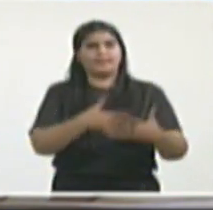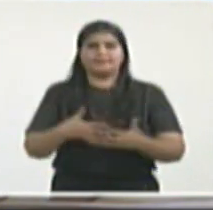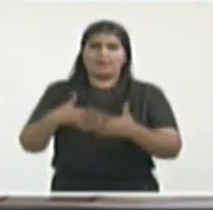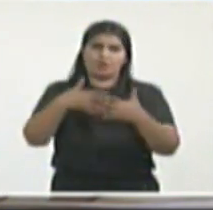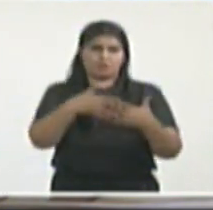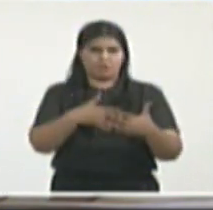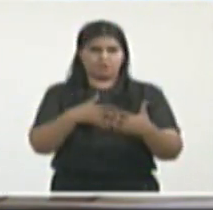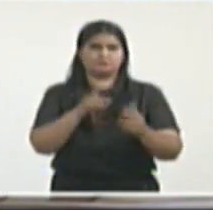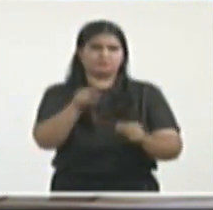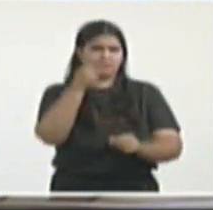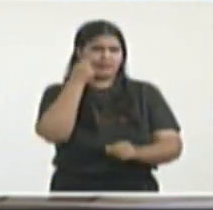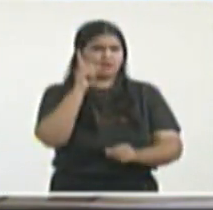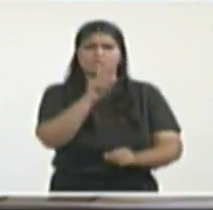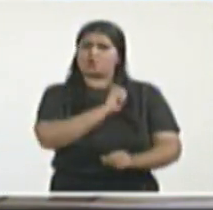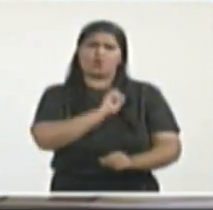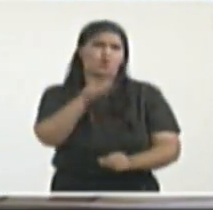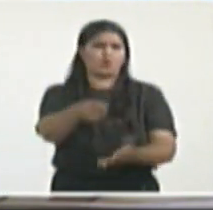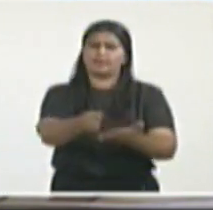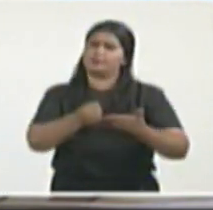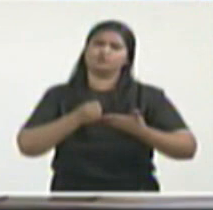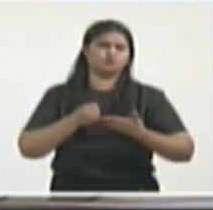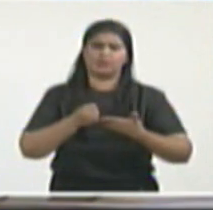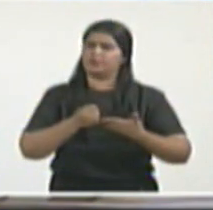a la plataforma tecnológica la compañía